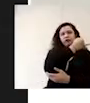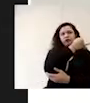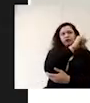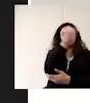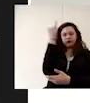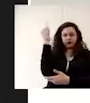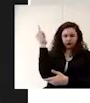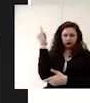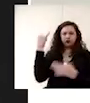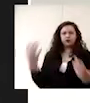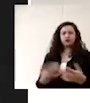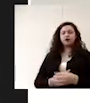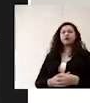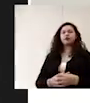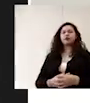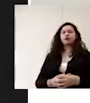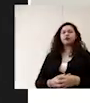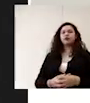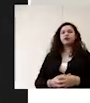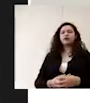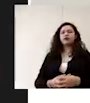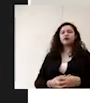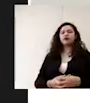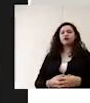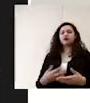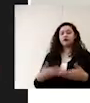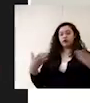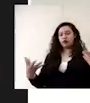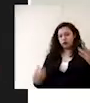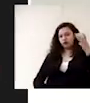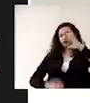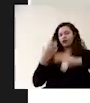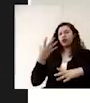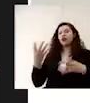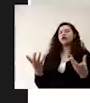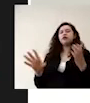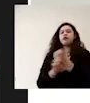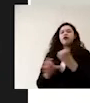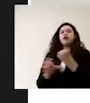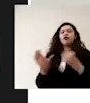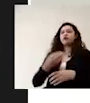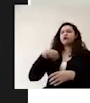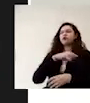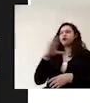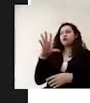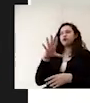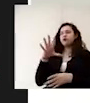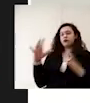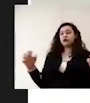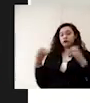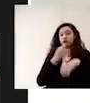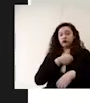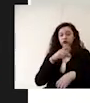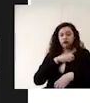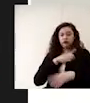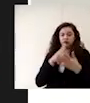Ahora, en esta nueva etapa o en este nuevo suceso que estamos atravesando que es la